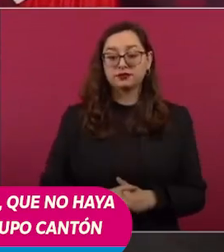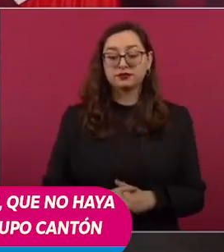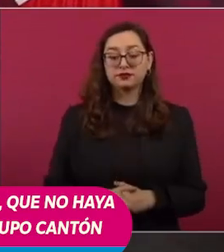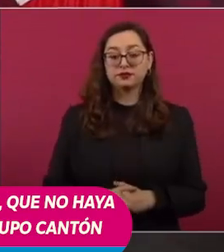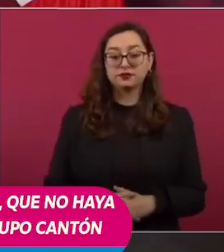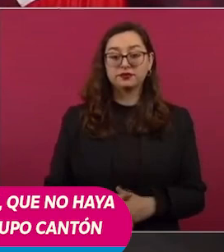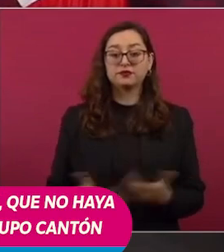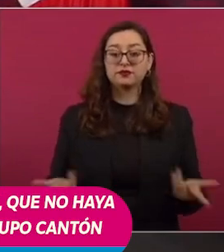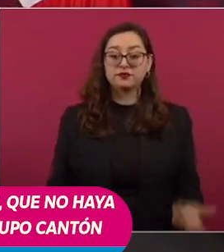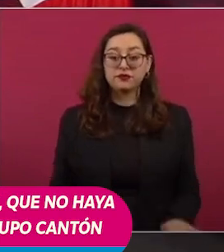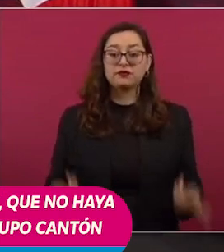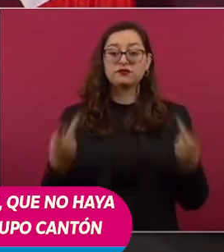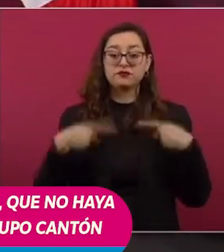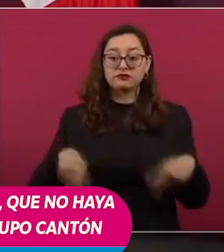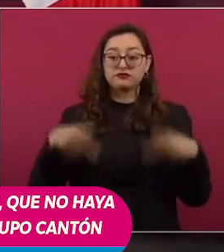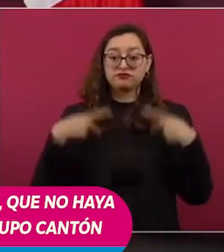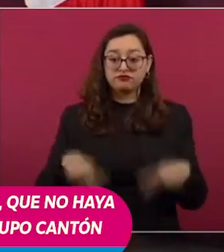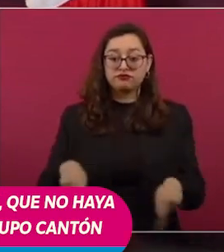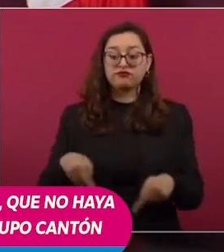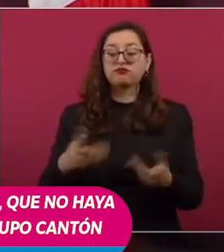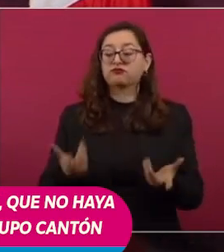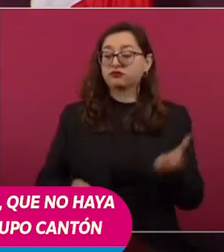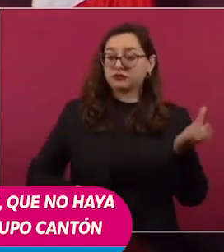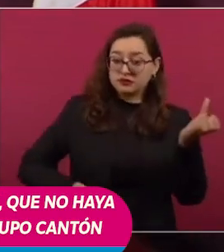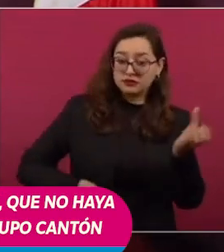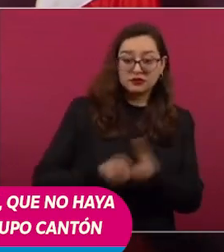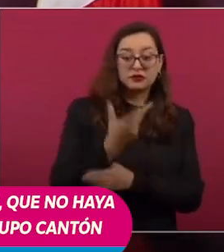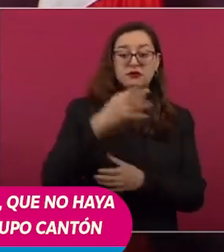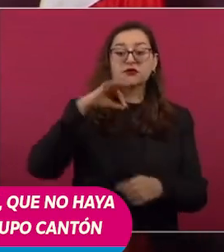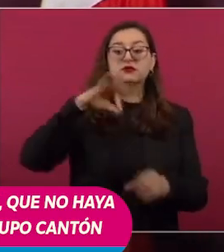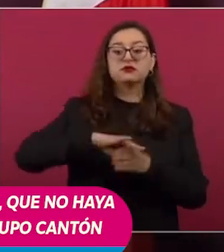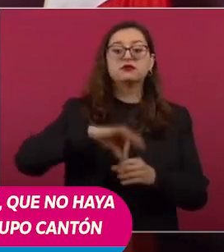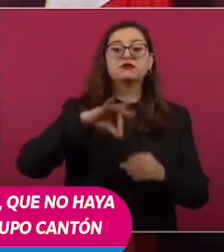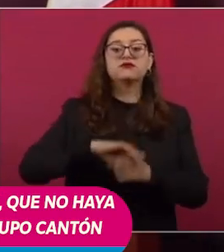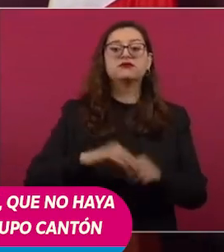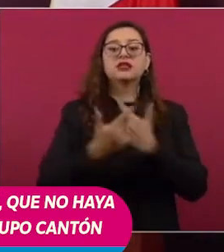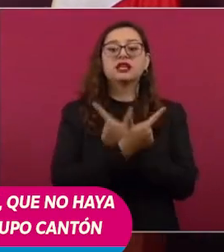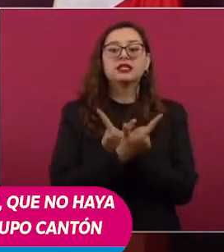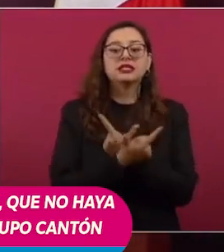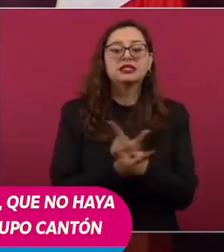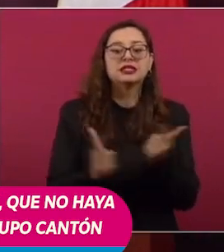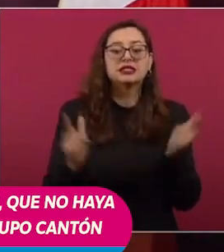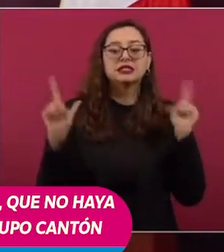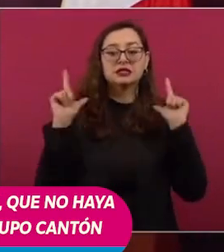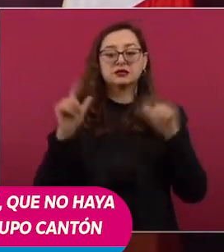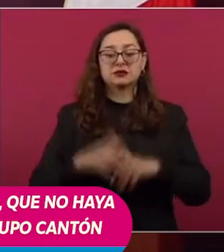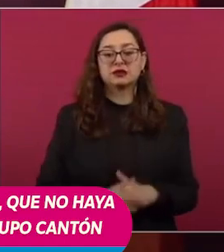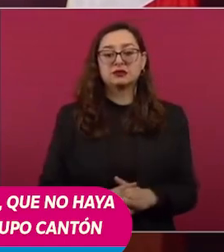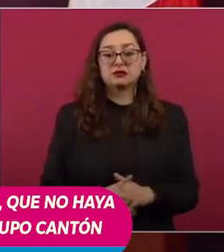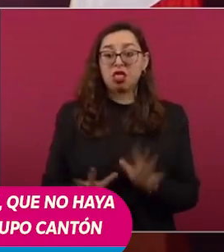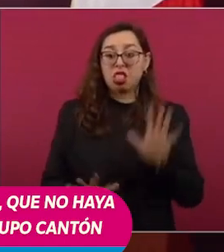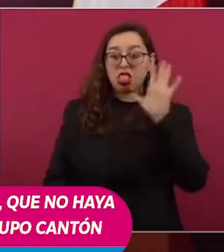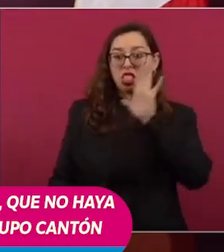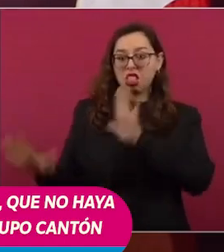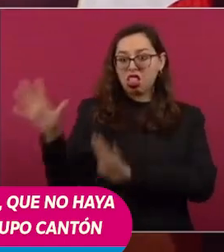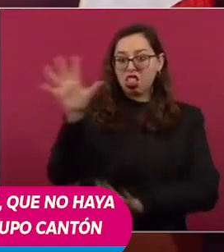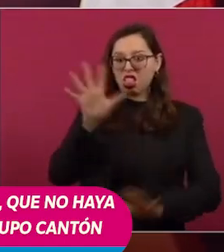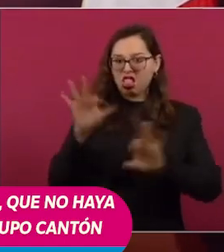fraude, que la gente vote libremente, que no se deje manipular,